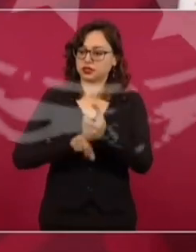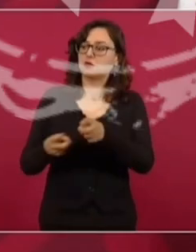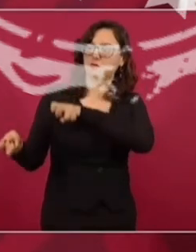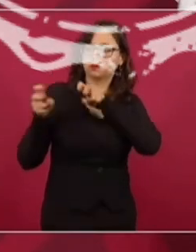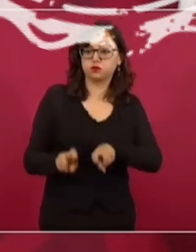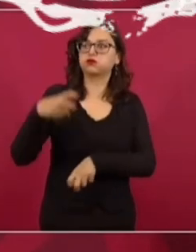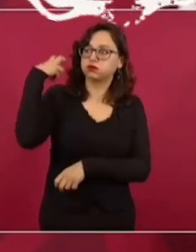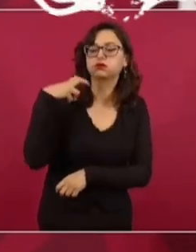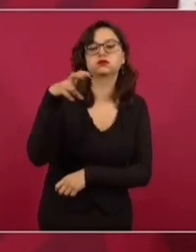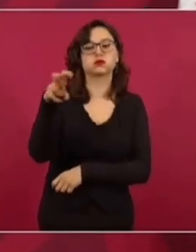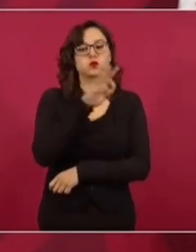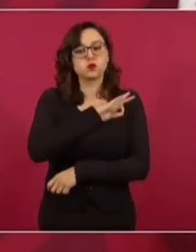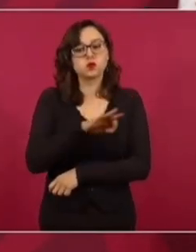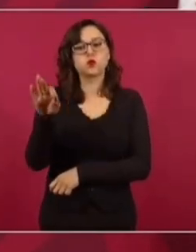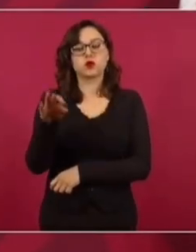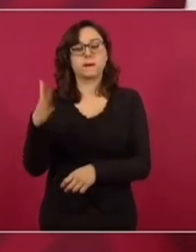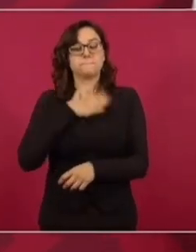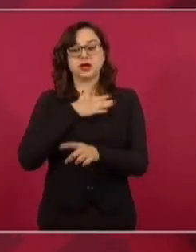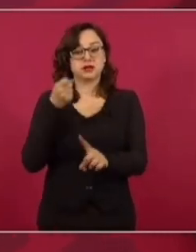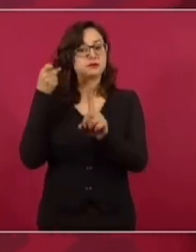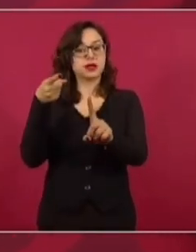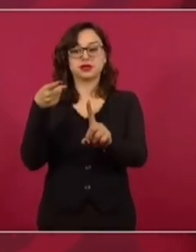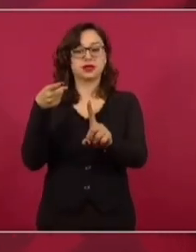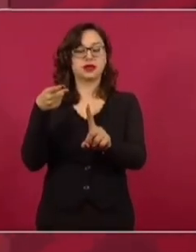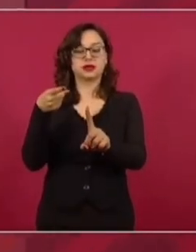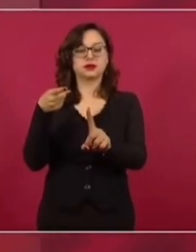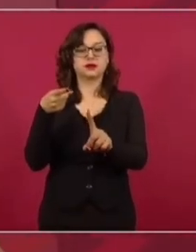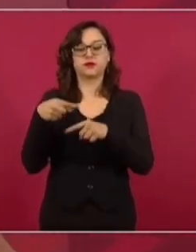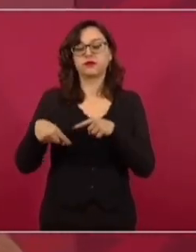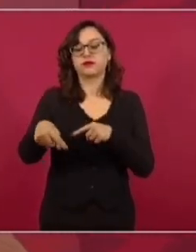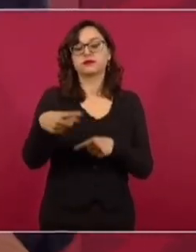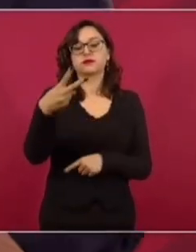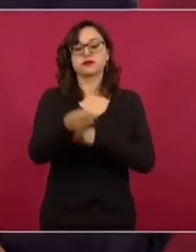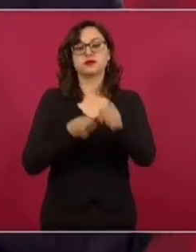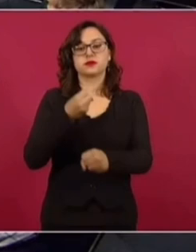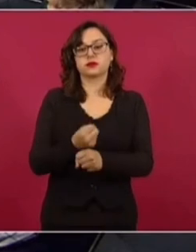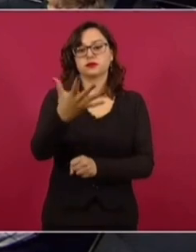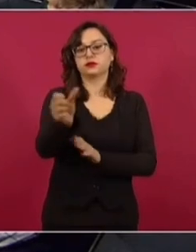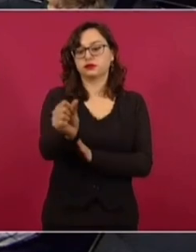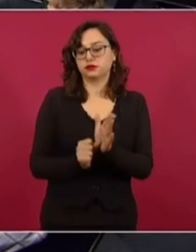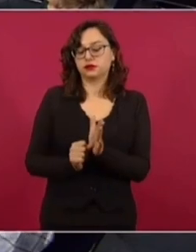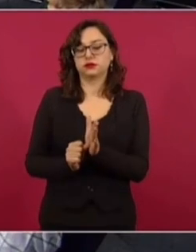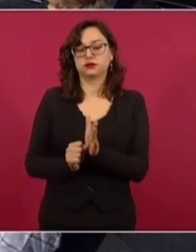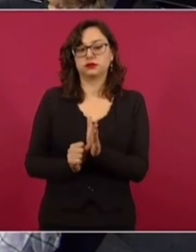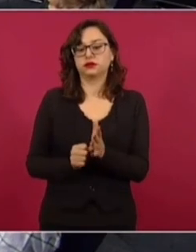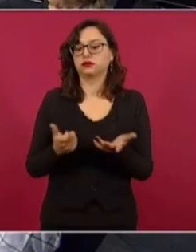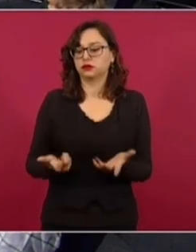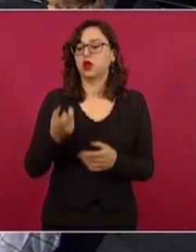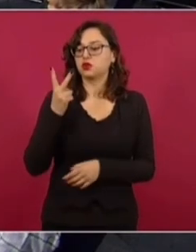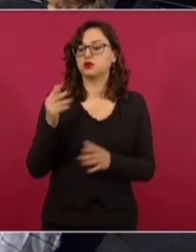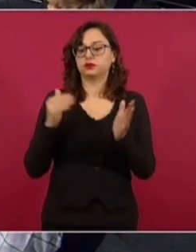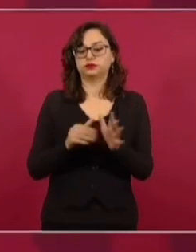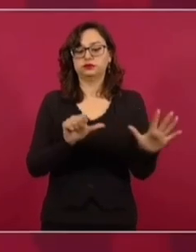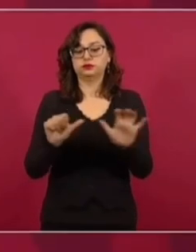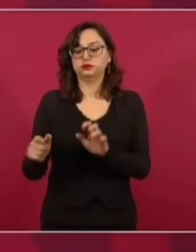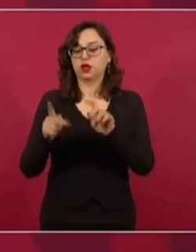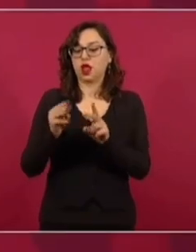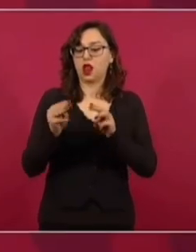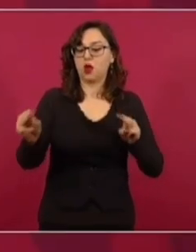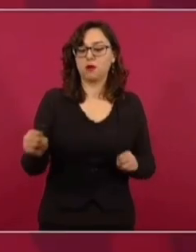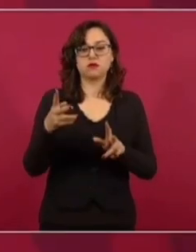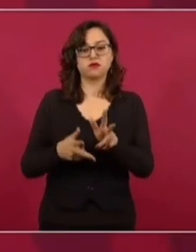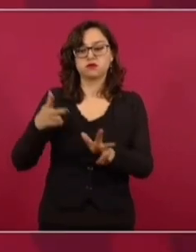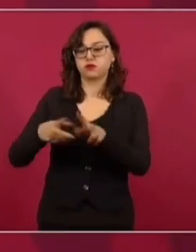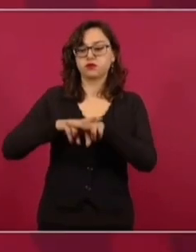Yo tengo como meta que en dos años, cinco meses, tengamos 2.600 kilómetros de vías férreas